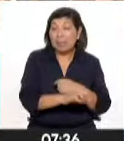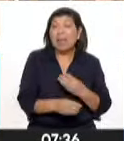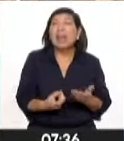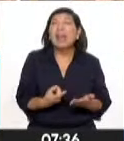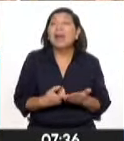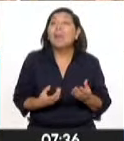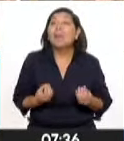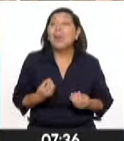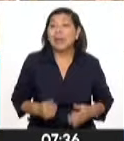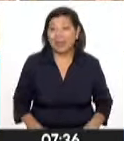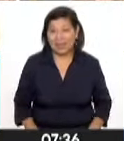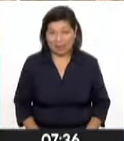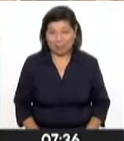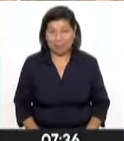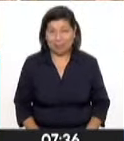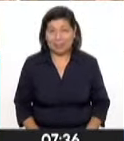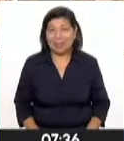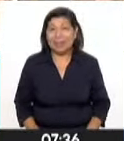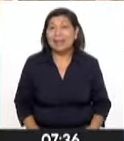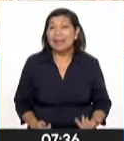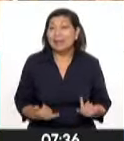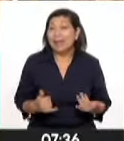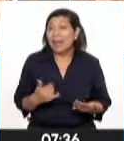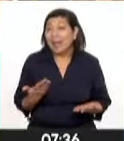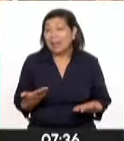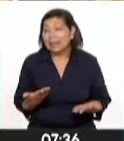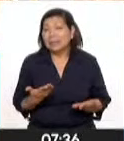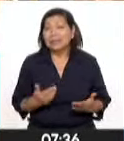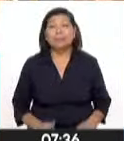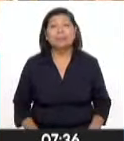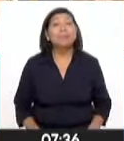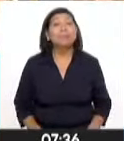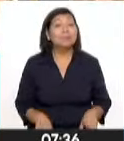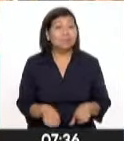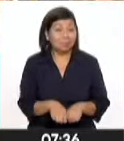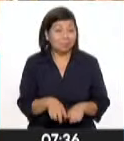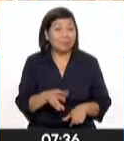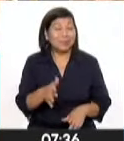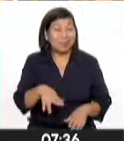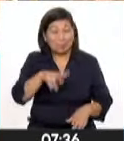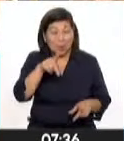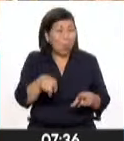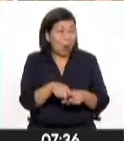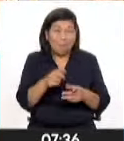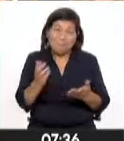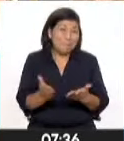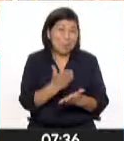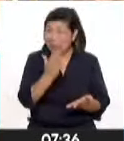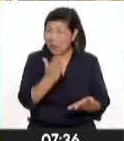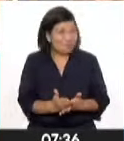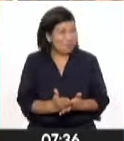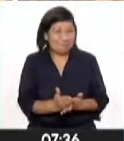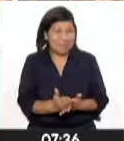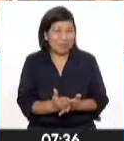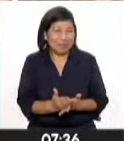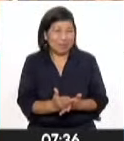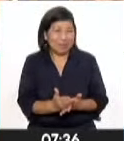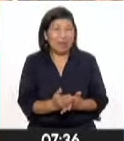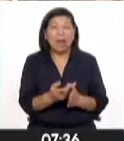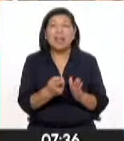obedece esto? Se debe a que hay un fenómeno que también el Perú sufre, que es el problema de la